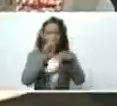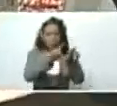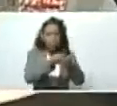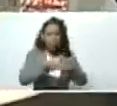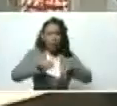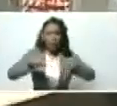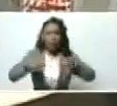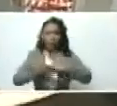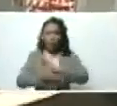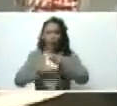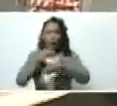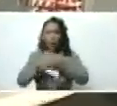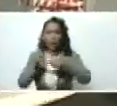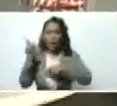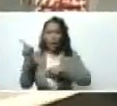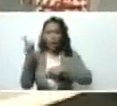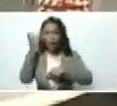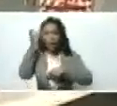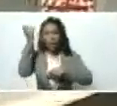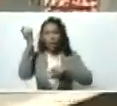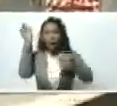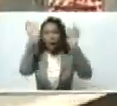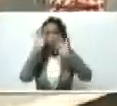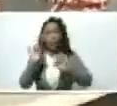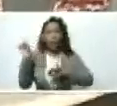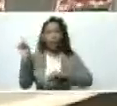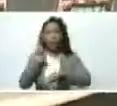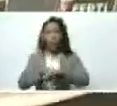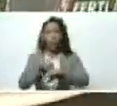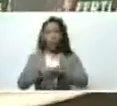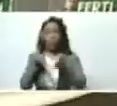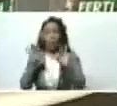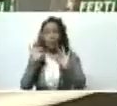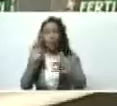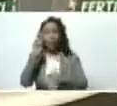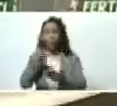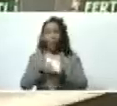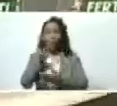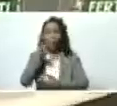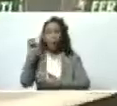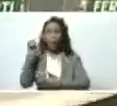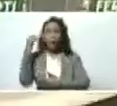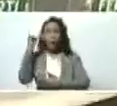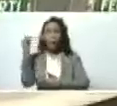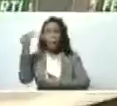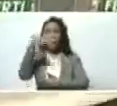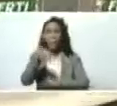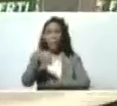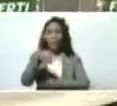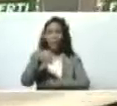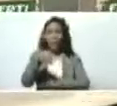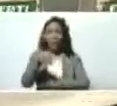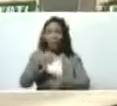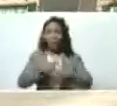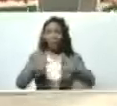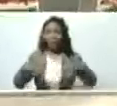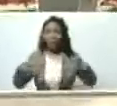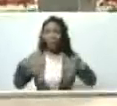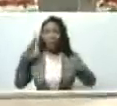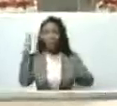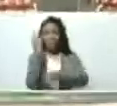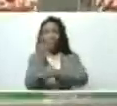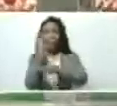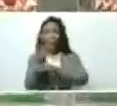estas fórmulas además en un momento super especial 2020 donde más recrudecieron las sanciones contra